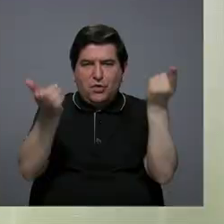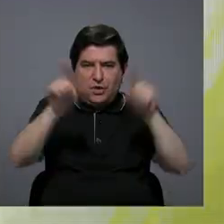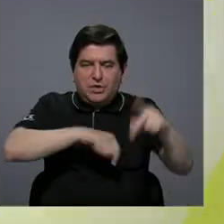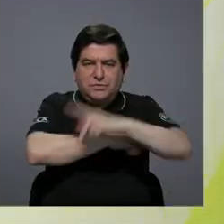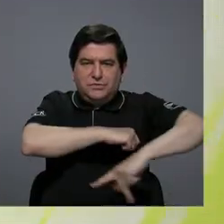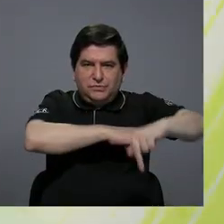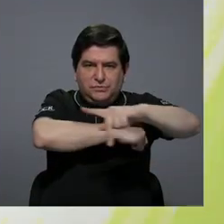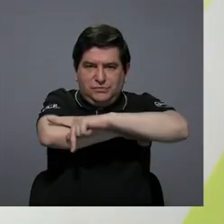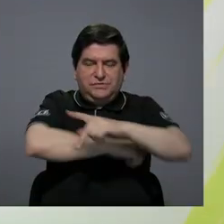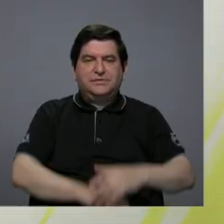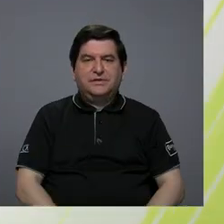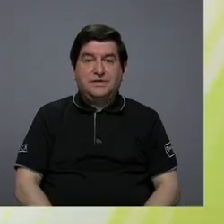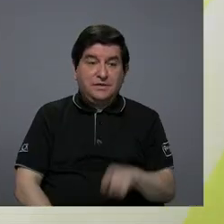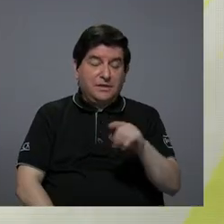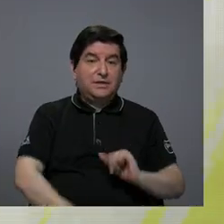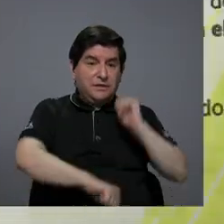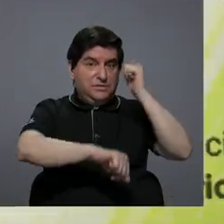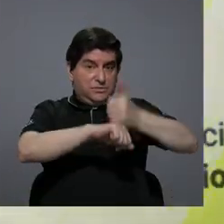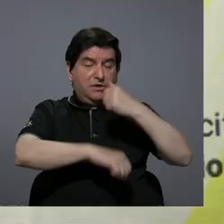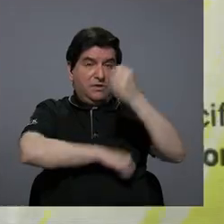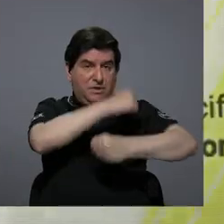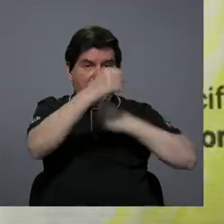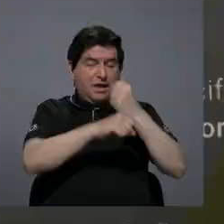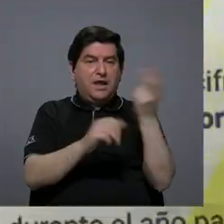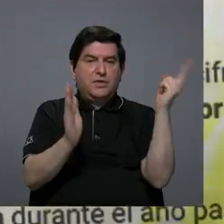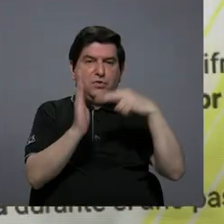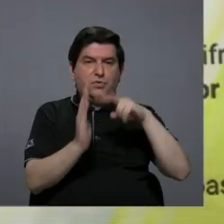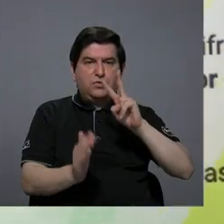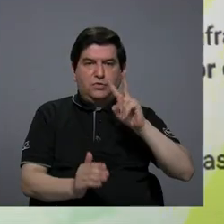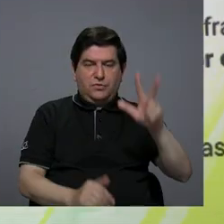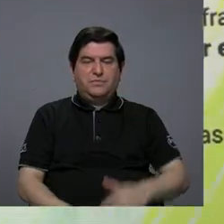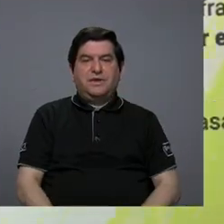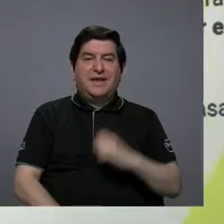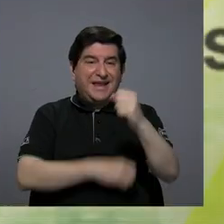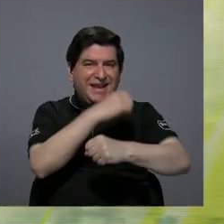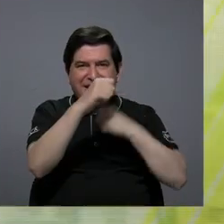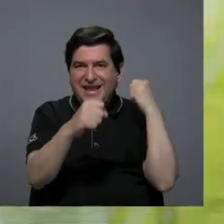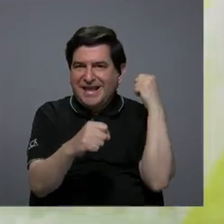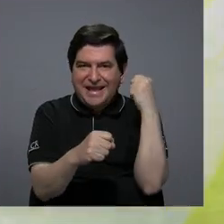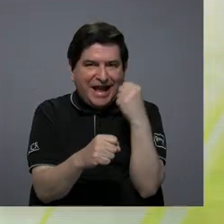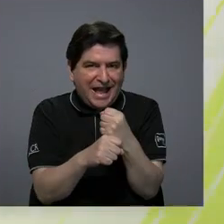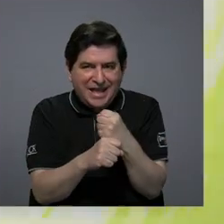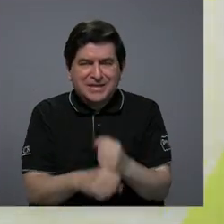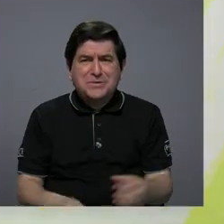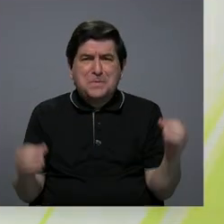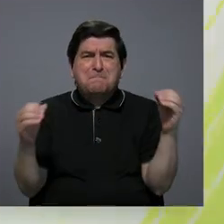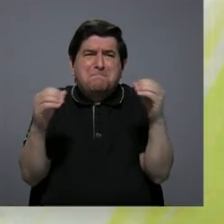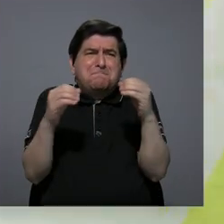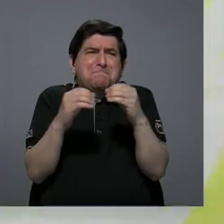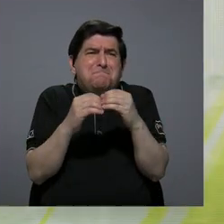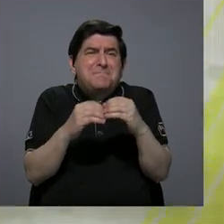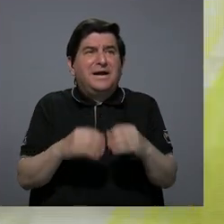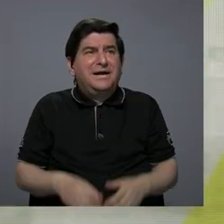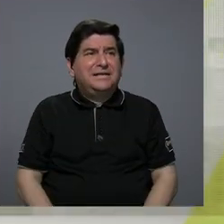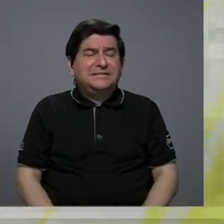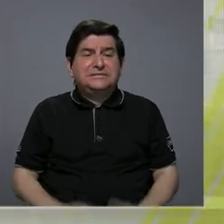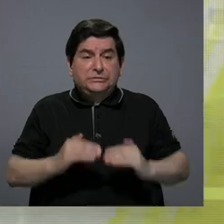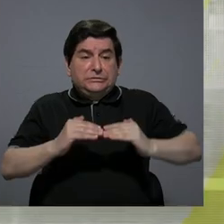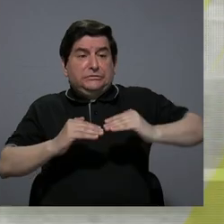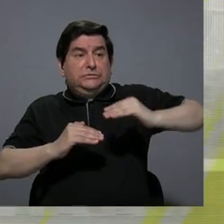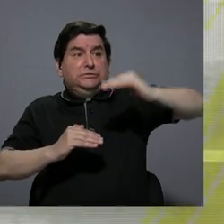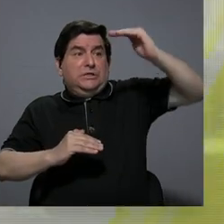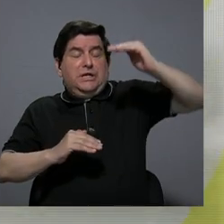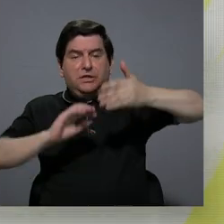en el país lo cual marca el año 2023 como el año más alto